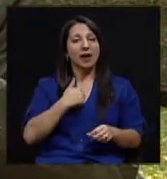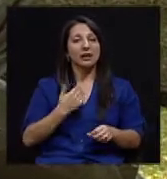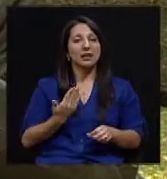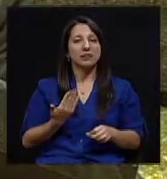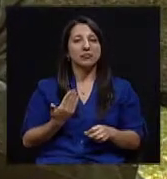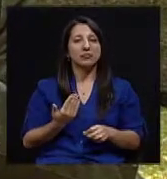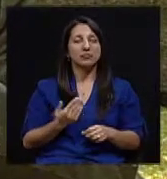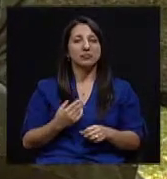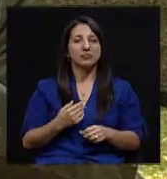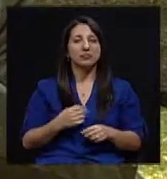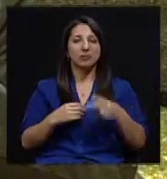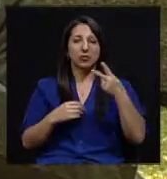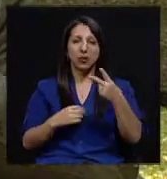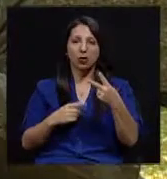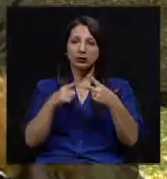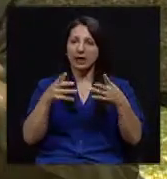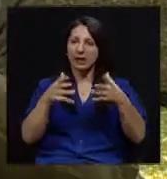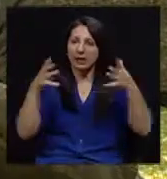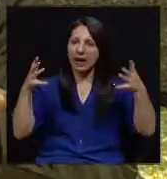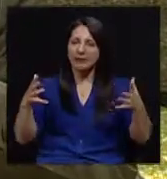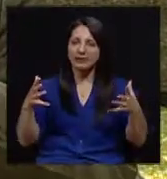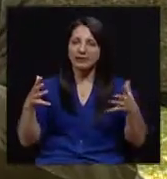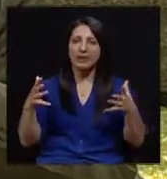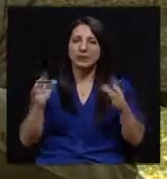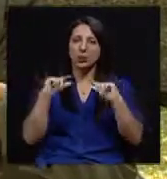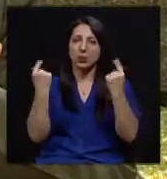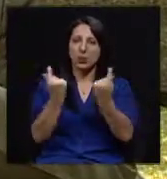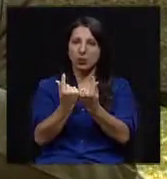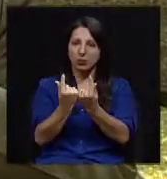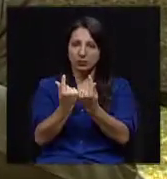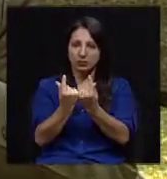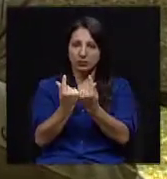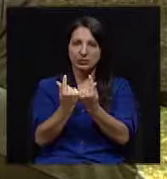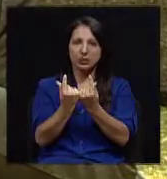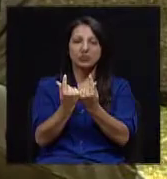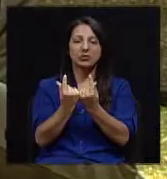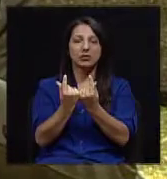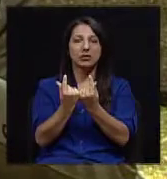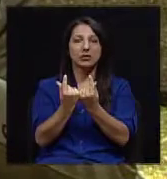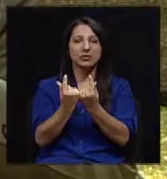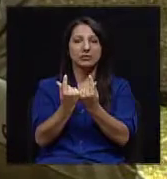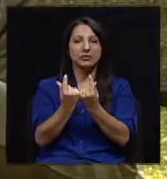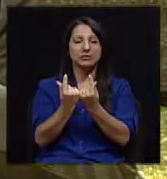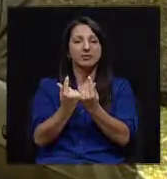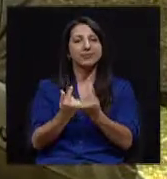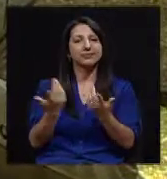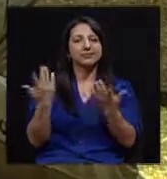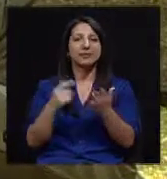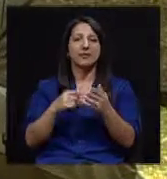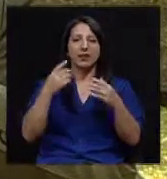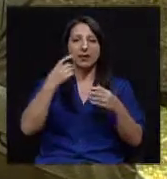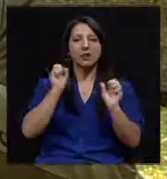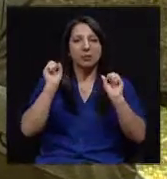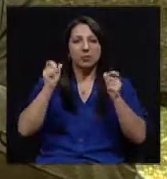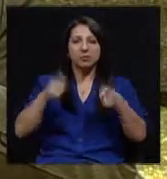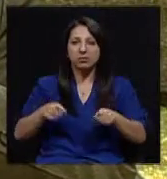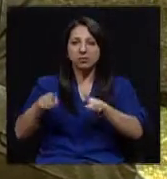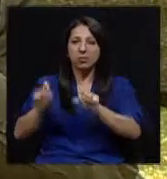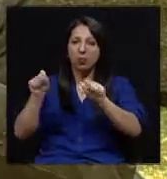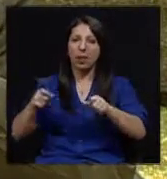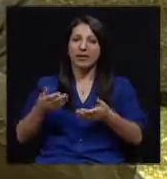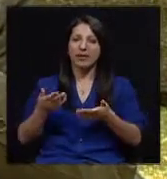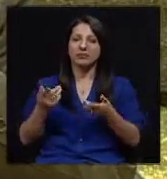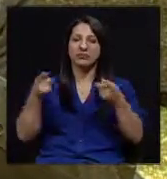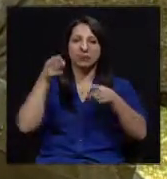Hay dos grandes grupos de condiciones que pueden llevar a la hipertensión